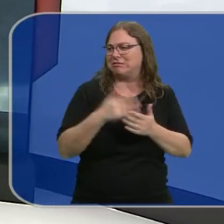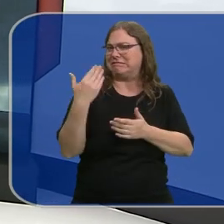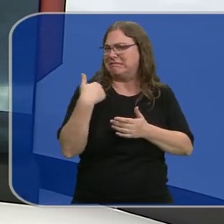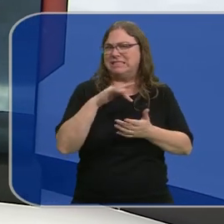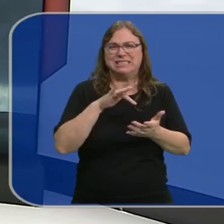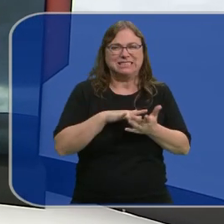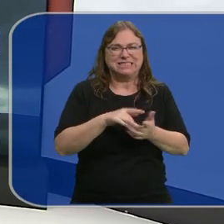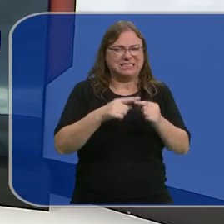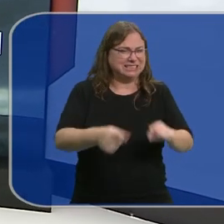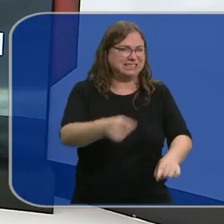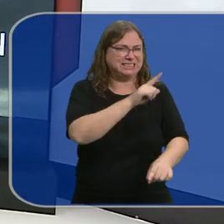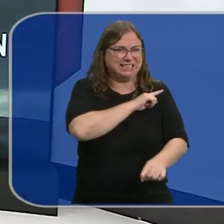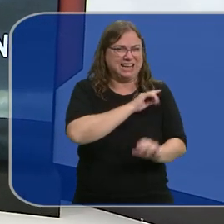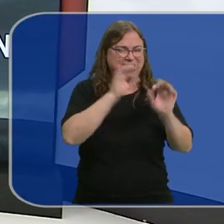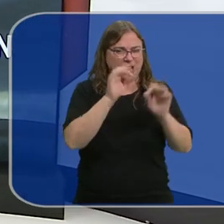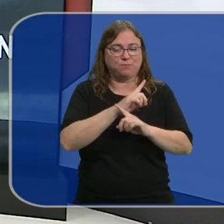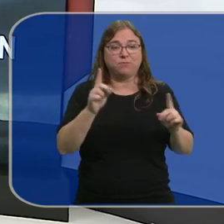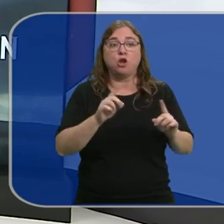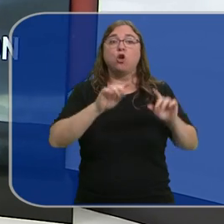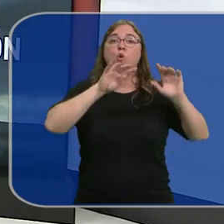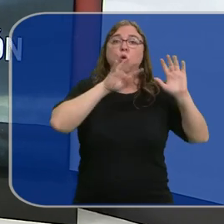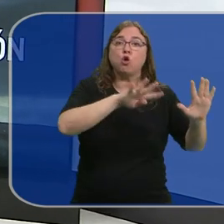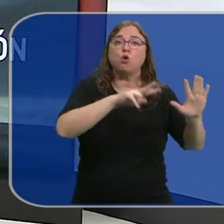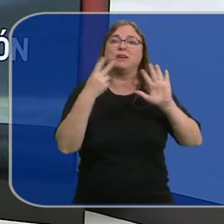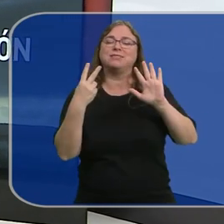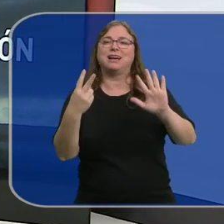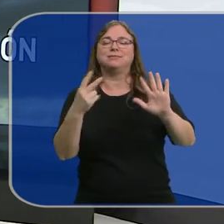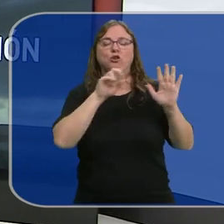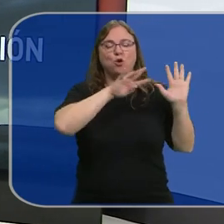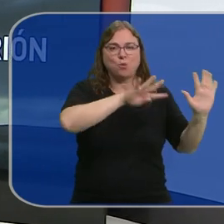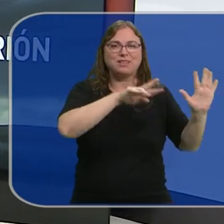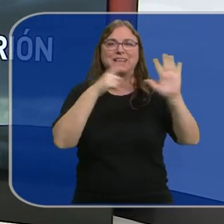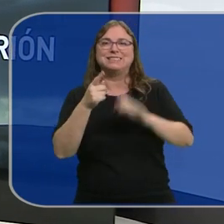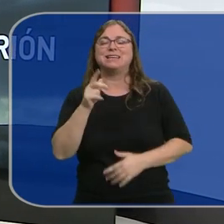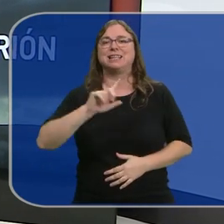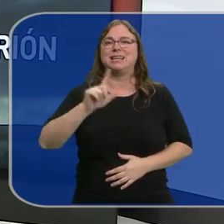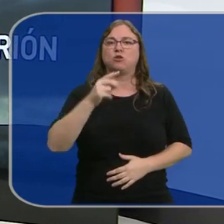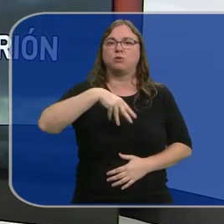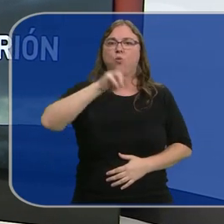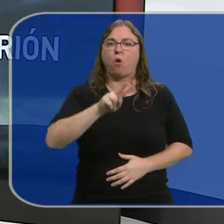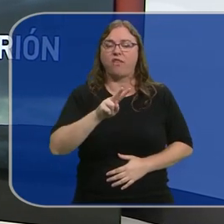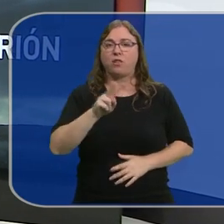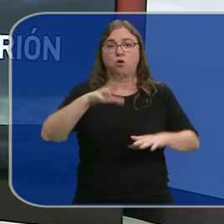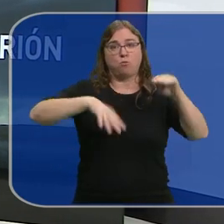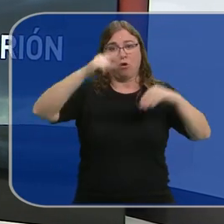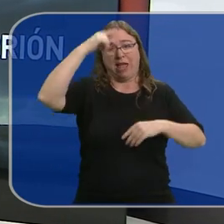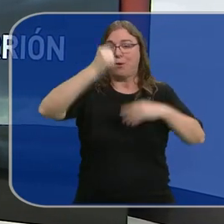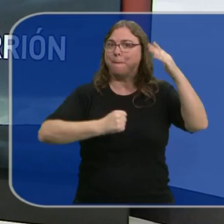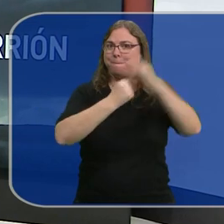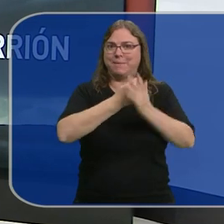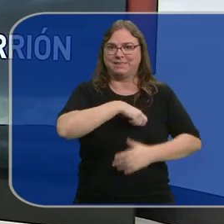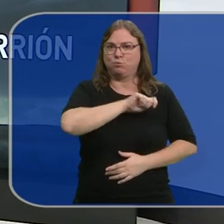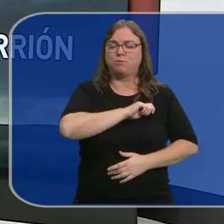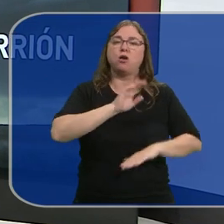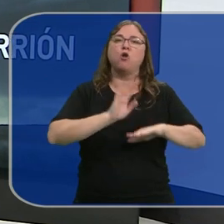horas registros punta en la comunidad. Los 96 litros por metro cuadrado del puerto del Pico en Ávila son el máximo acumulado en España